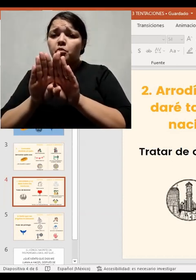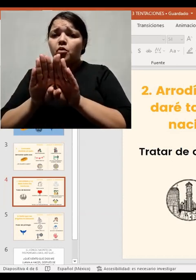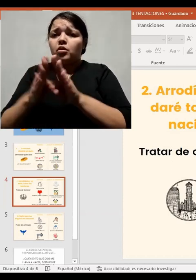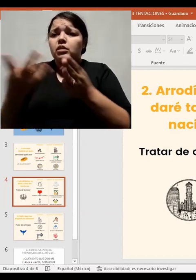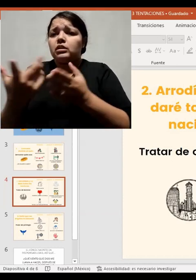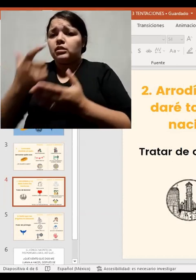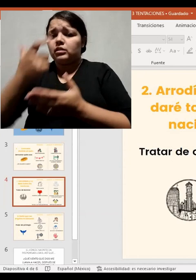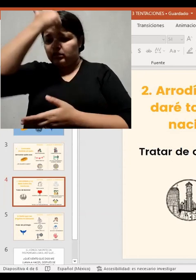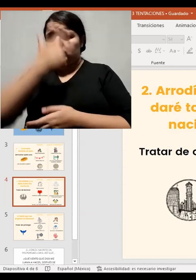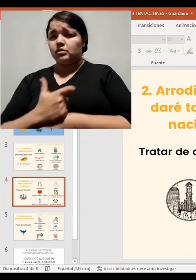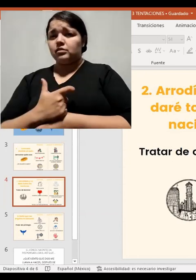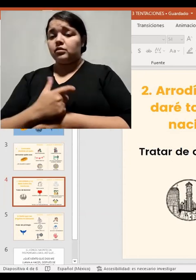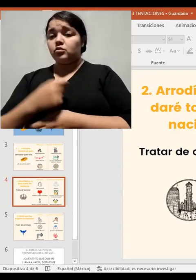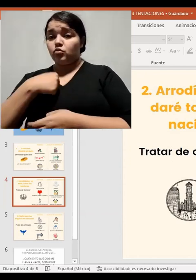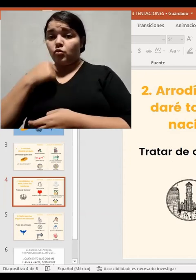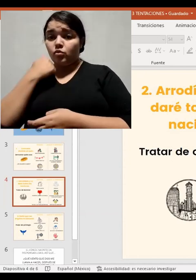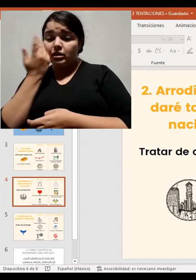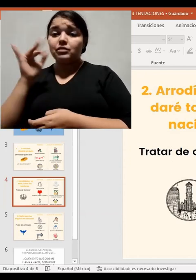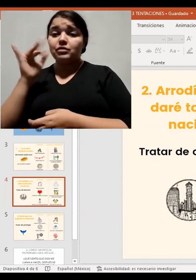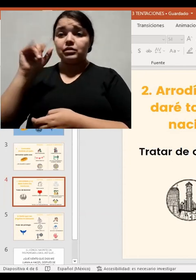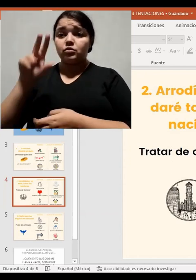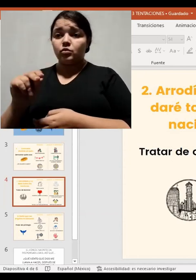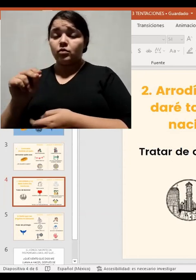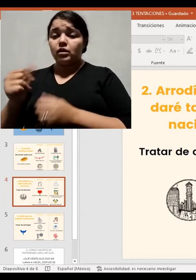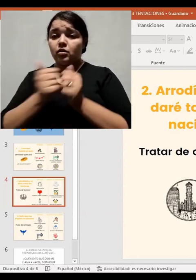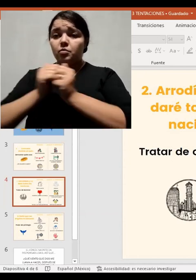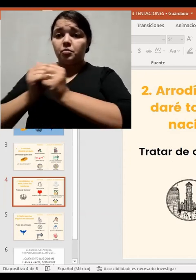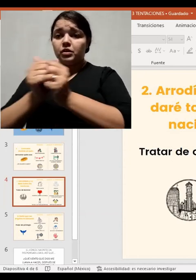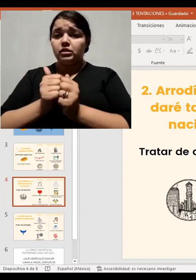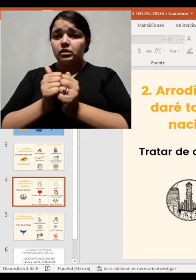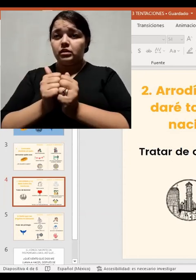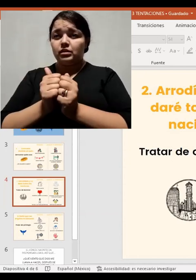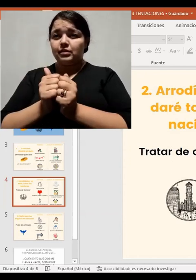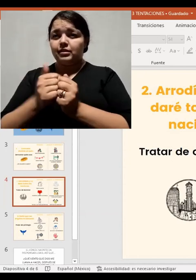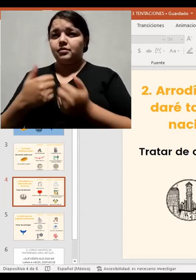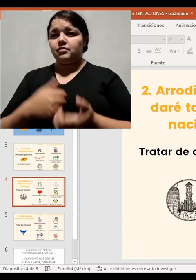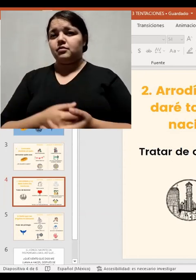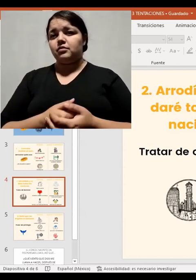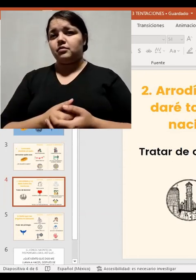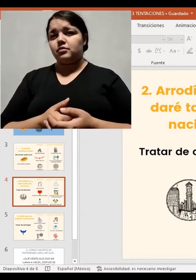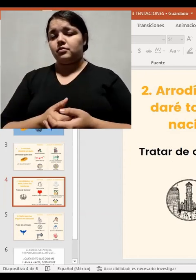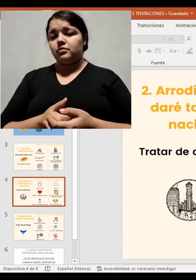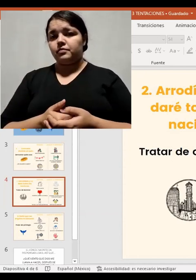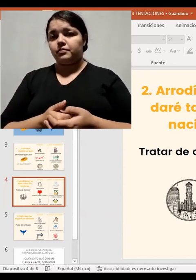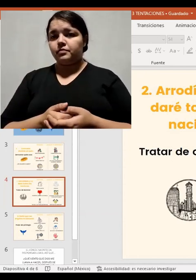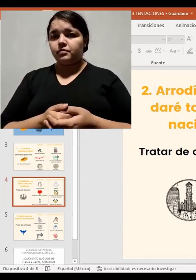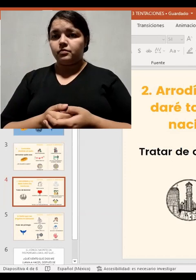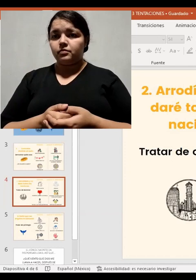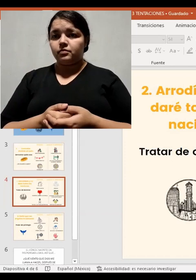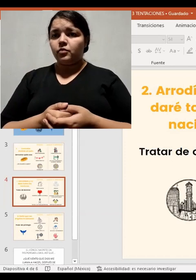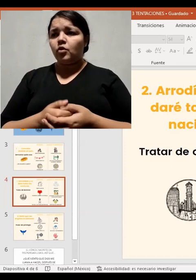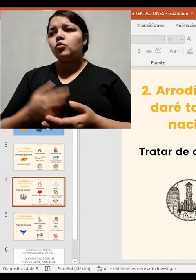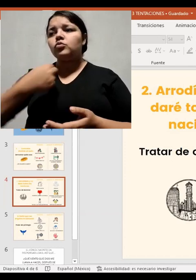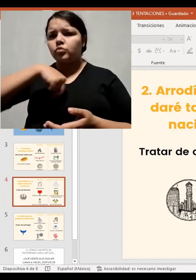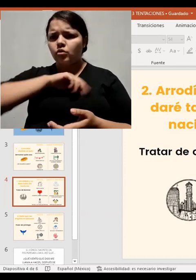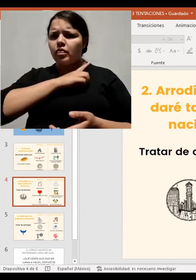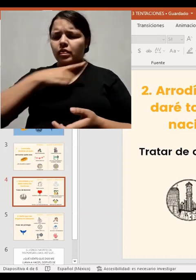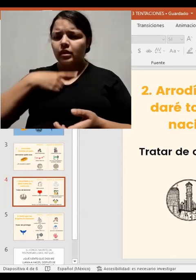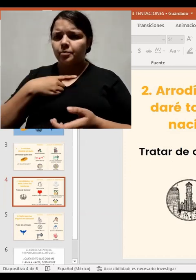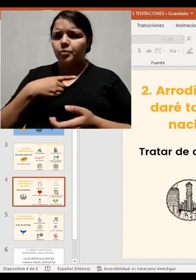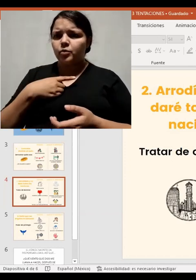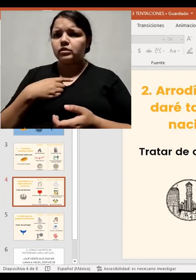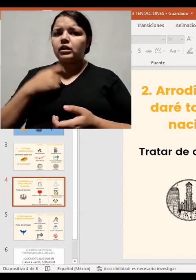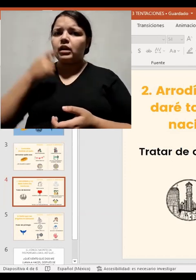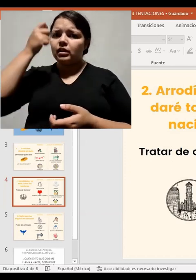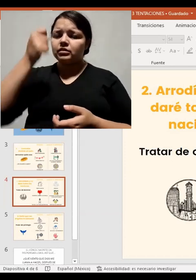estar con esa persona o no, estoy intentando cambiarla para que encaje en mí. No estoy buscando el